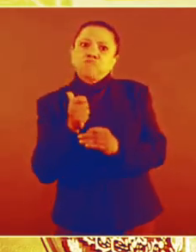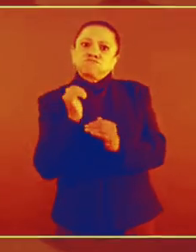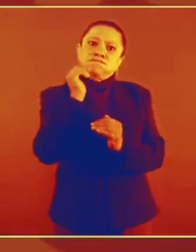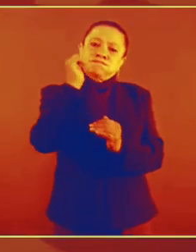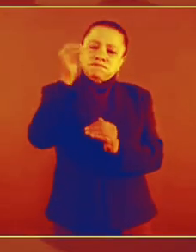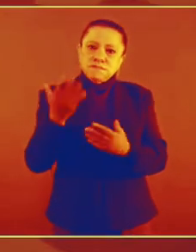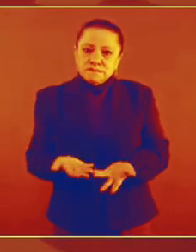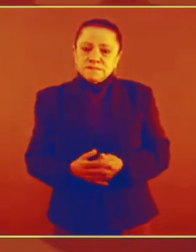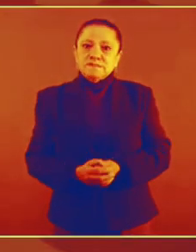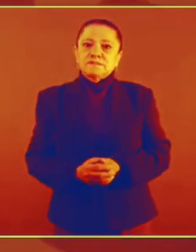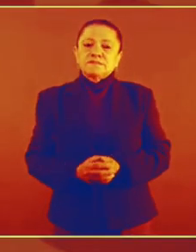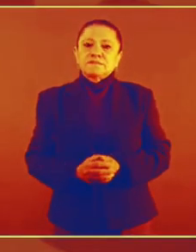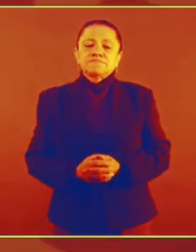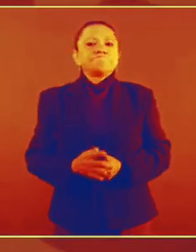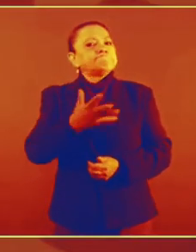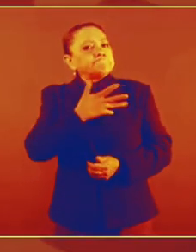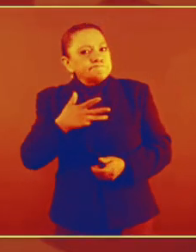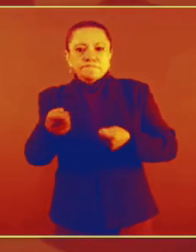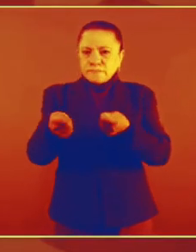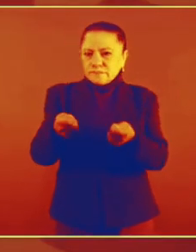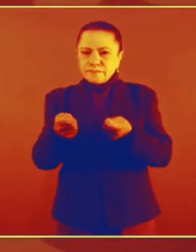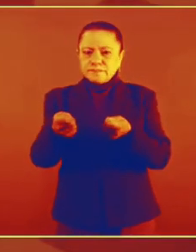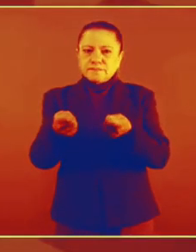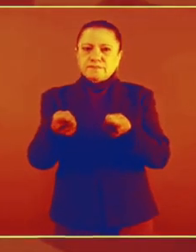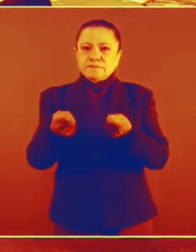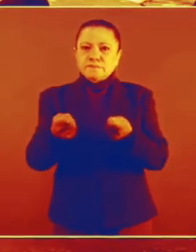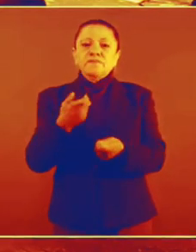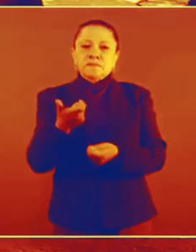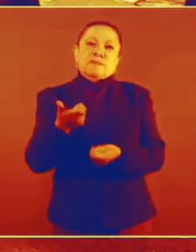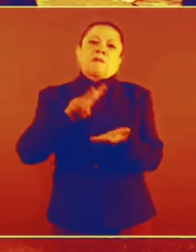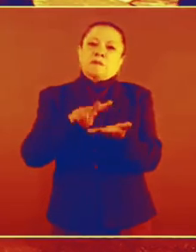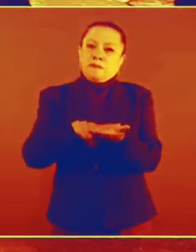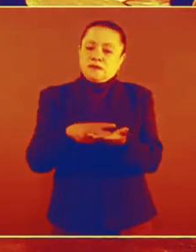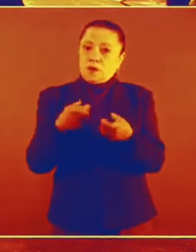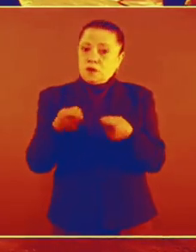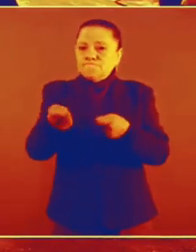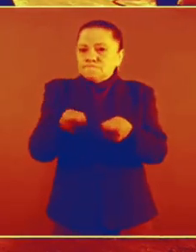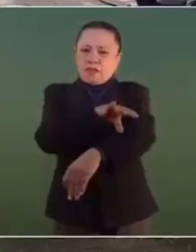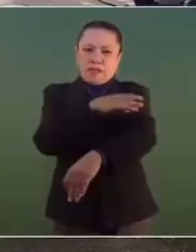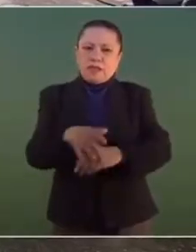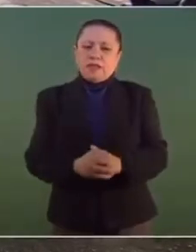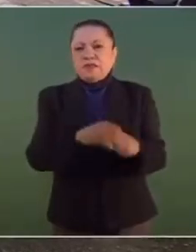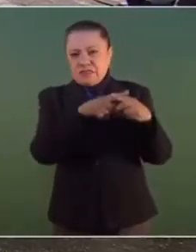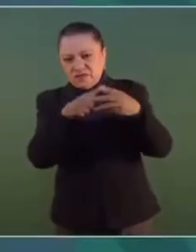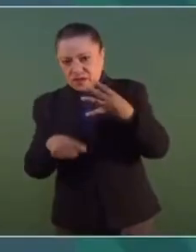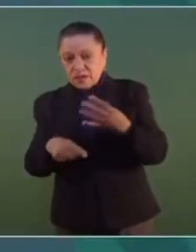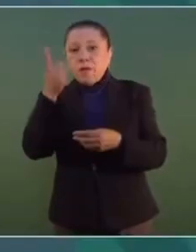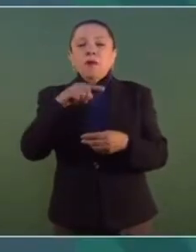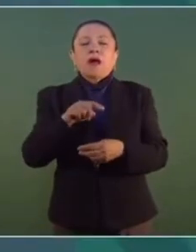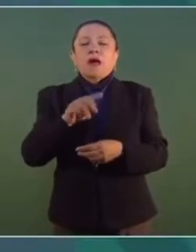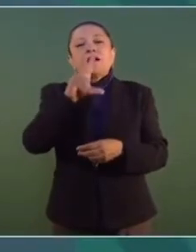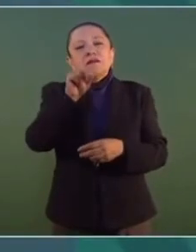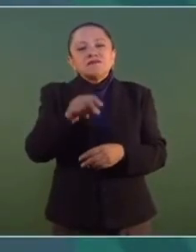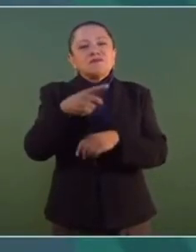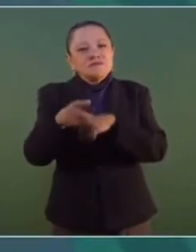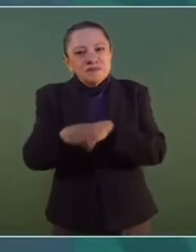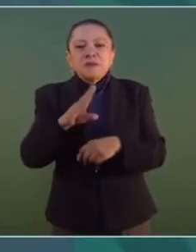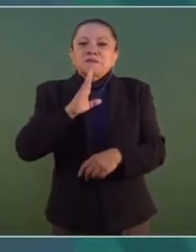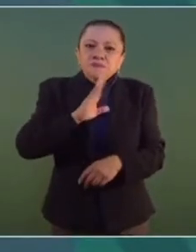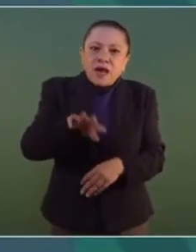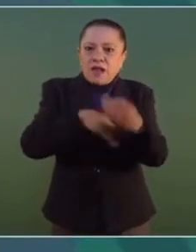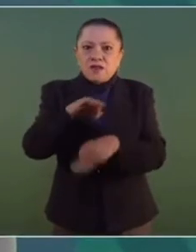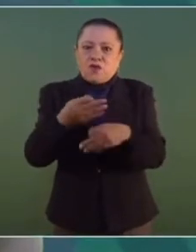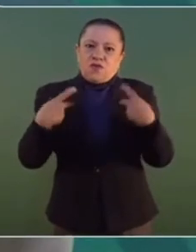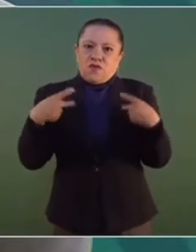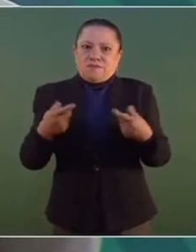tener control de los precios de los energéticos para que no se afecte la economía popular y